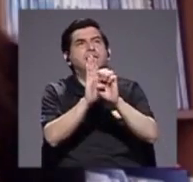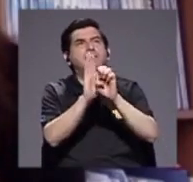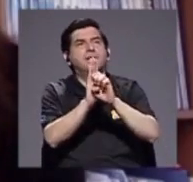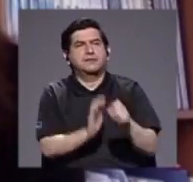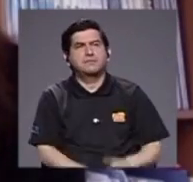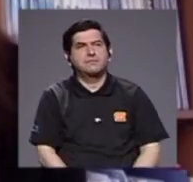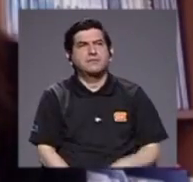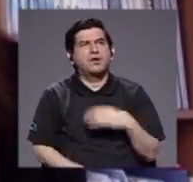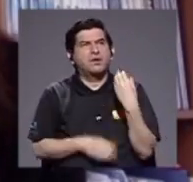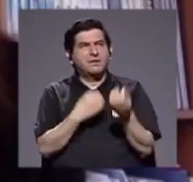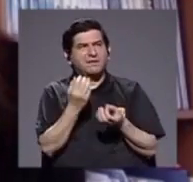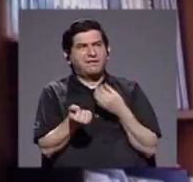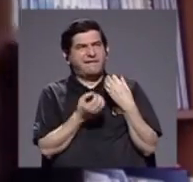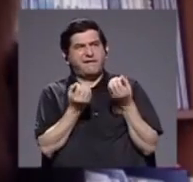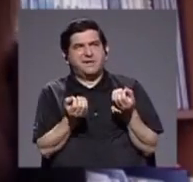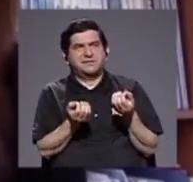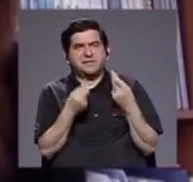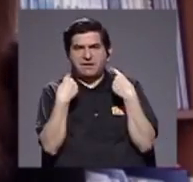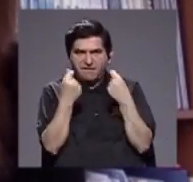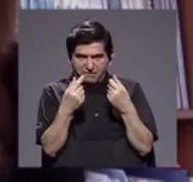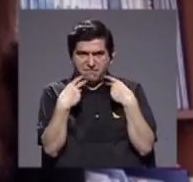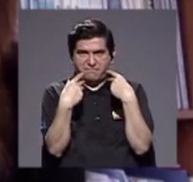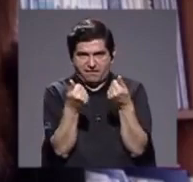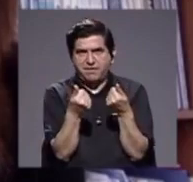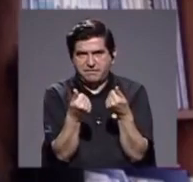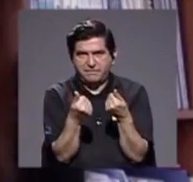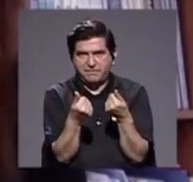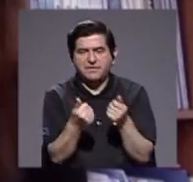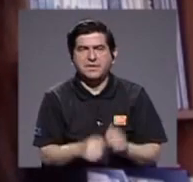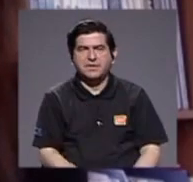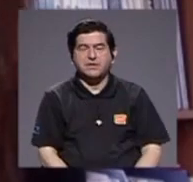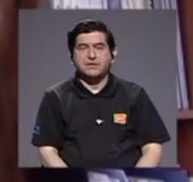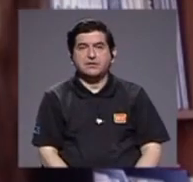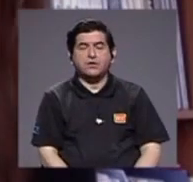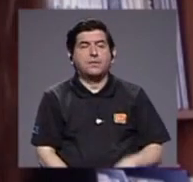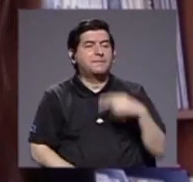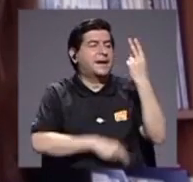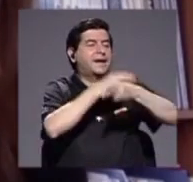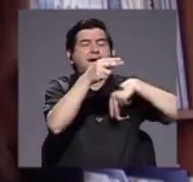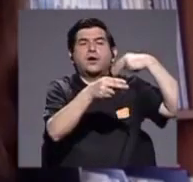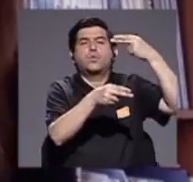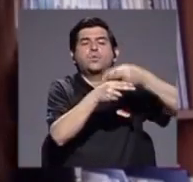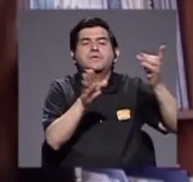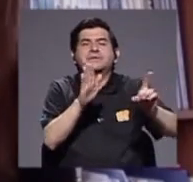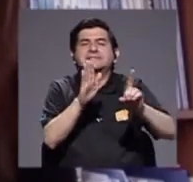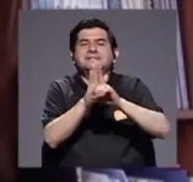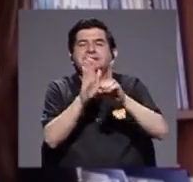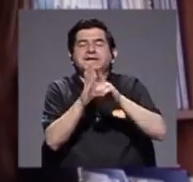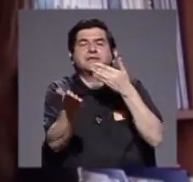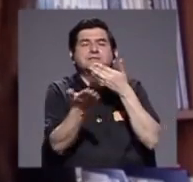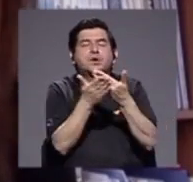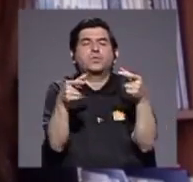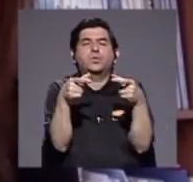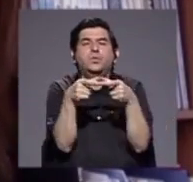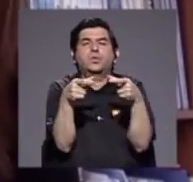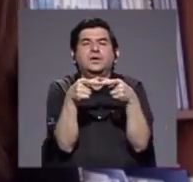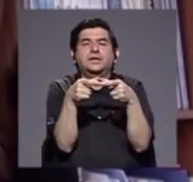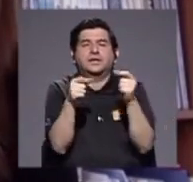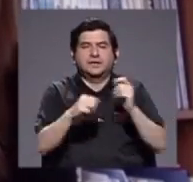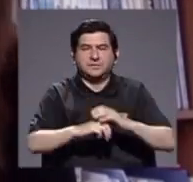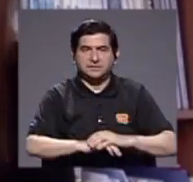cómo hacemos rápidamente cómo universalizamos el derecho a una buena conectividad